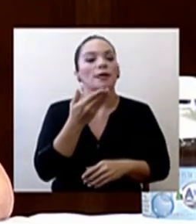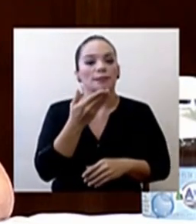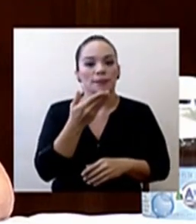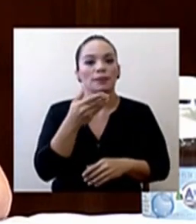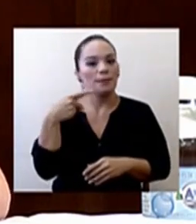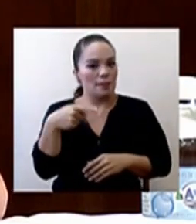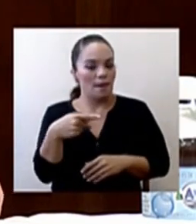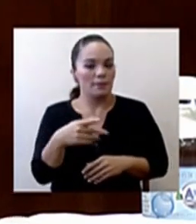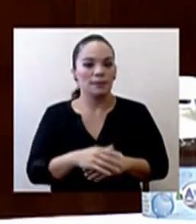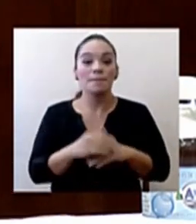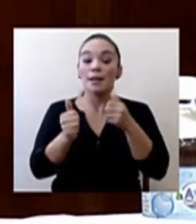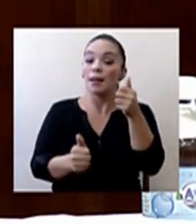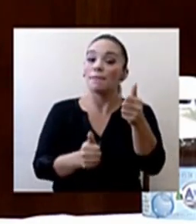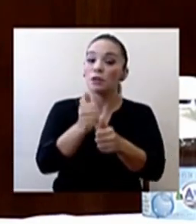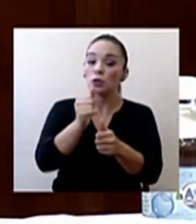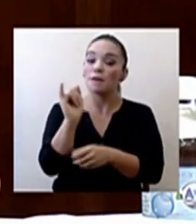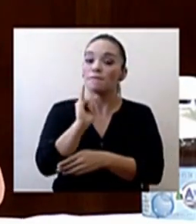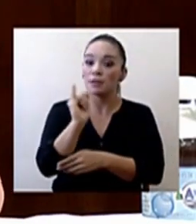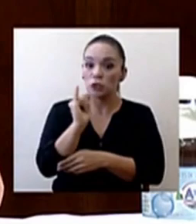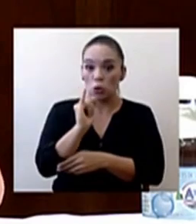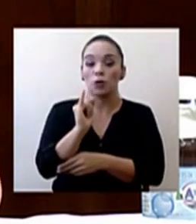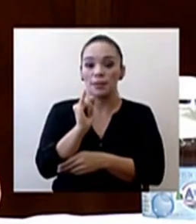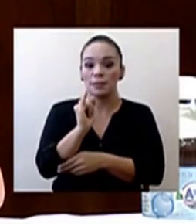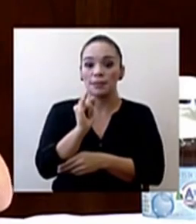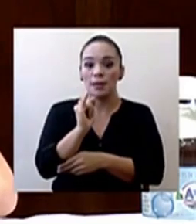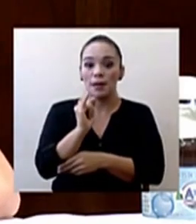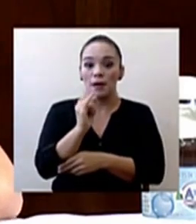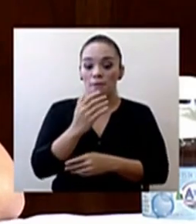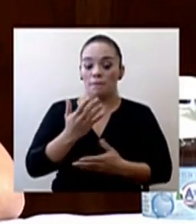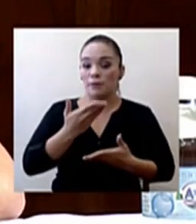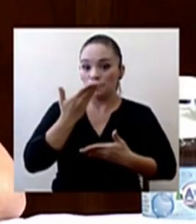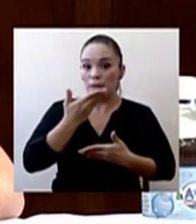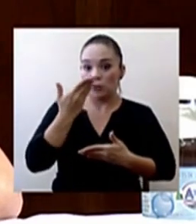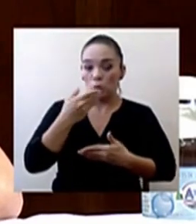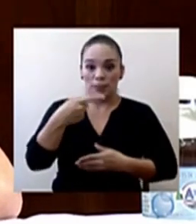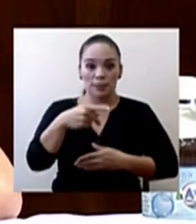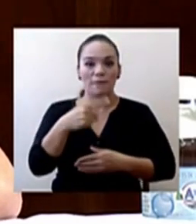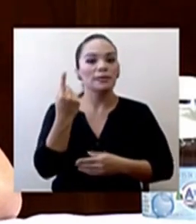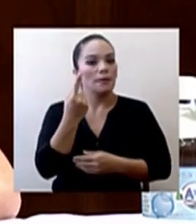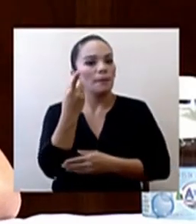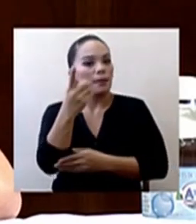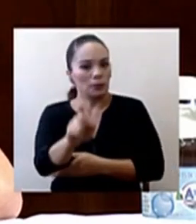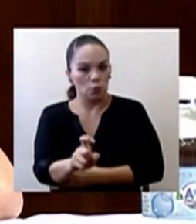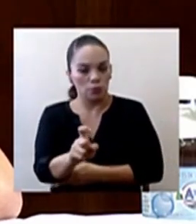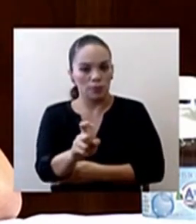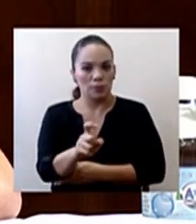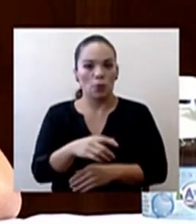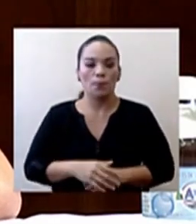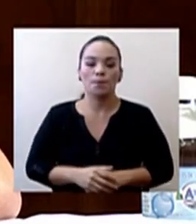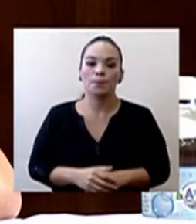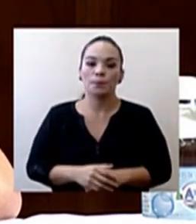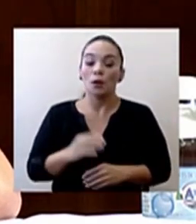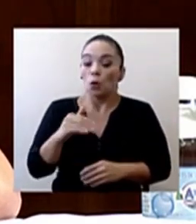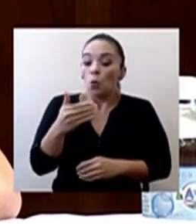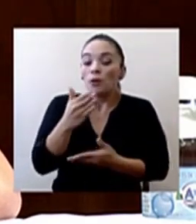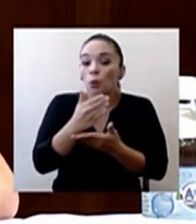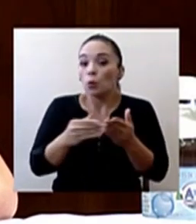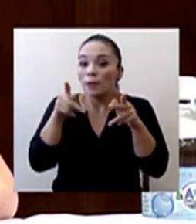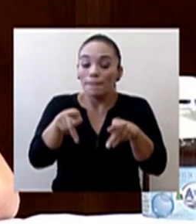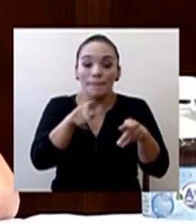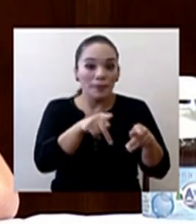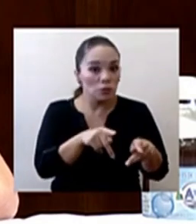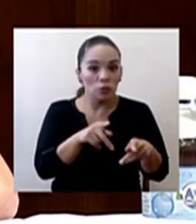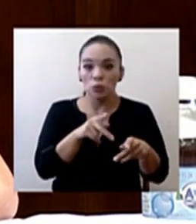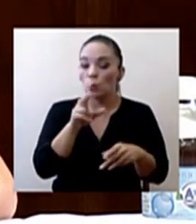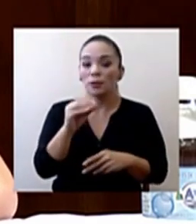En su gran mayoría, las infecciones respiratorias agudas graves siempre terminan en un diagnóstico. Y créanme que cuando algún paciente no